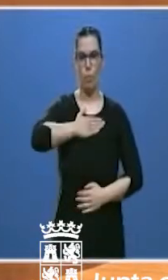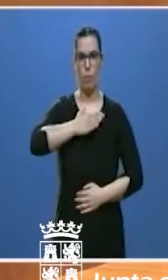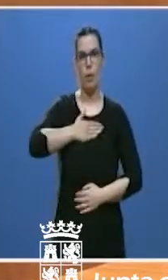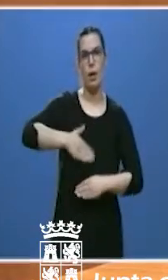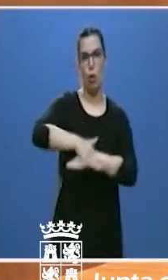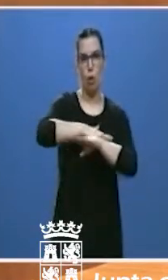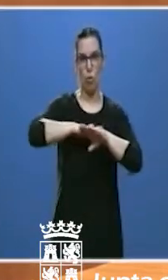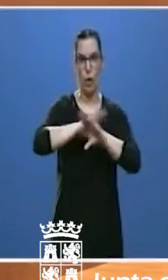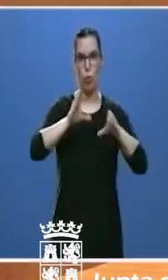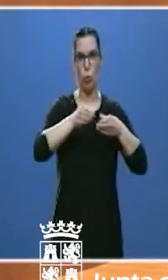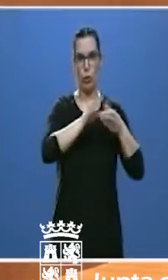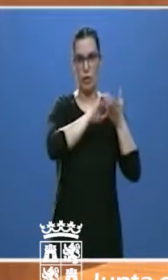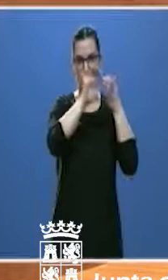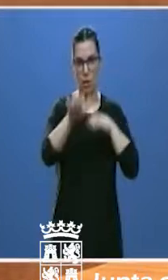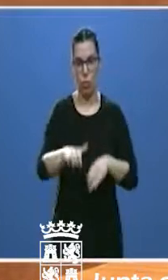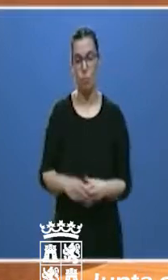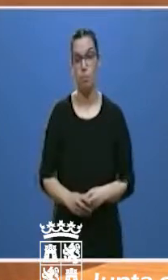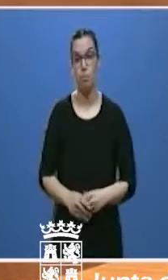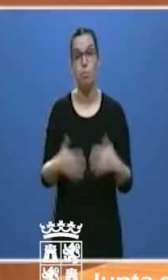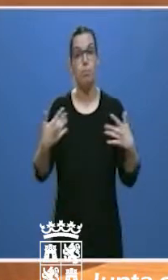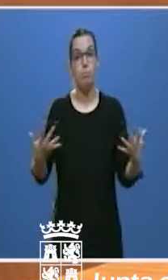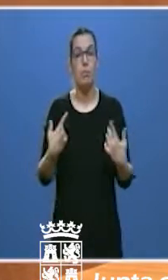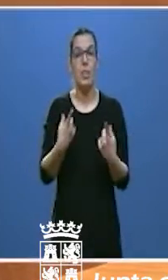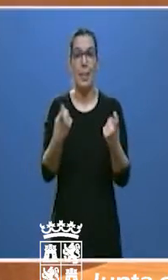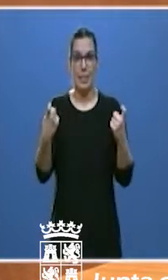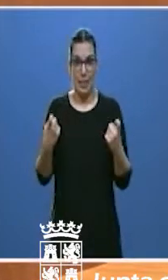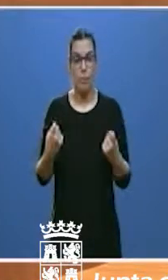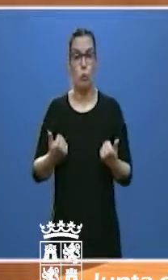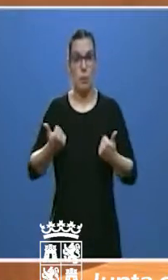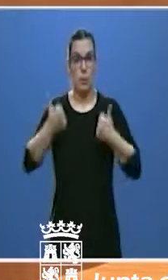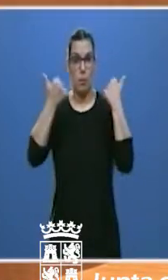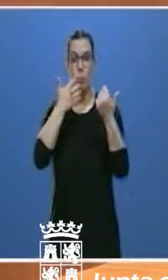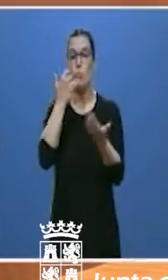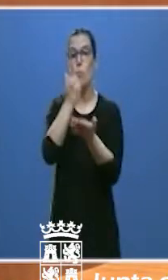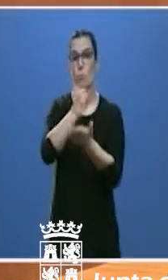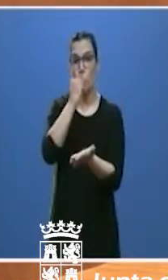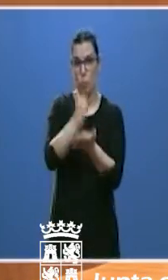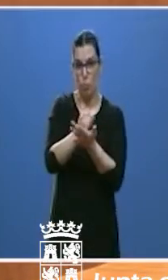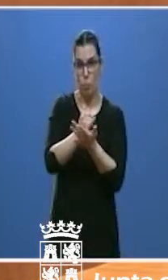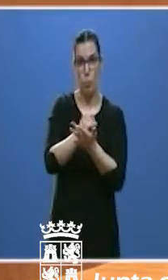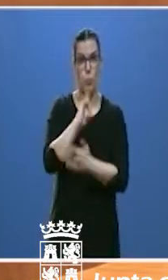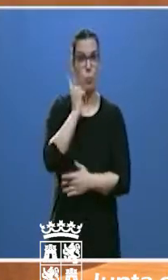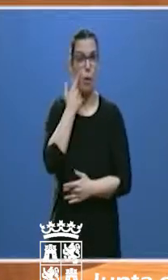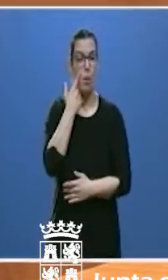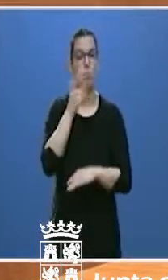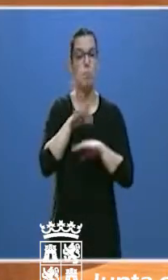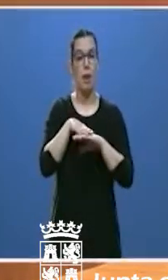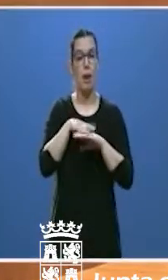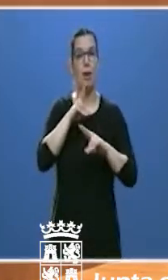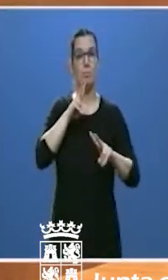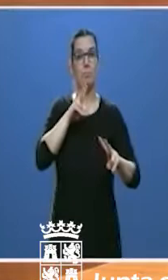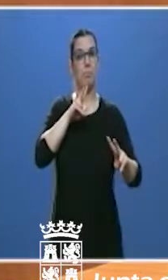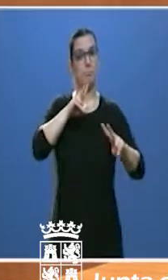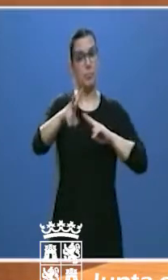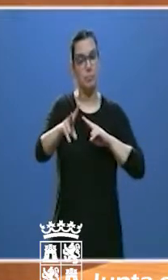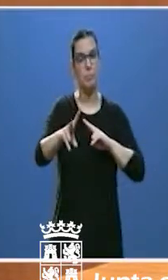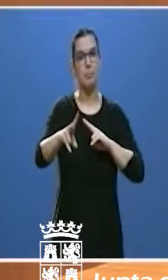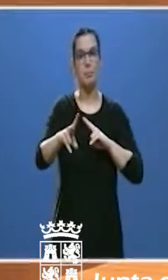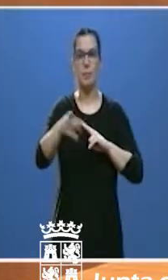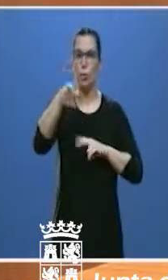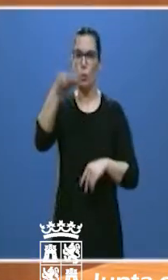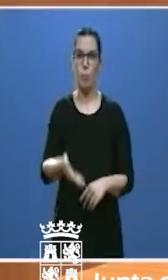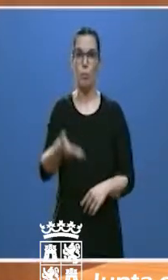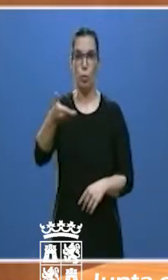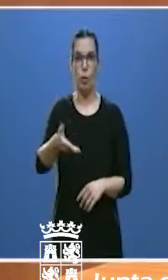autonómico. Pero necesitamos muchos más test para responder a ese criterio. Es esencial y por eso es